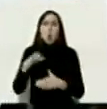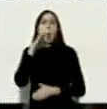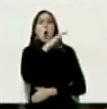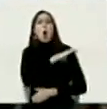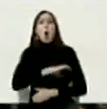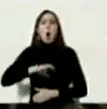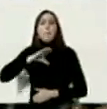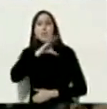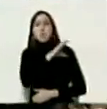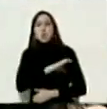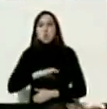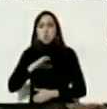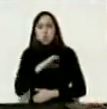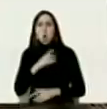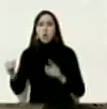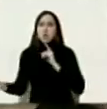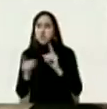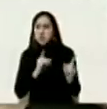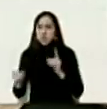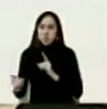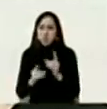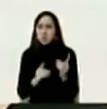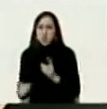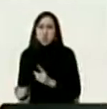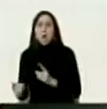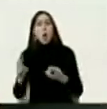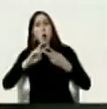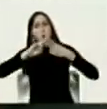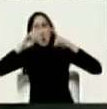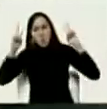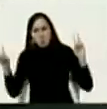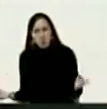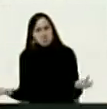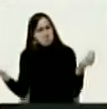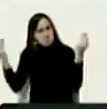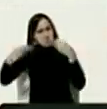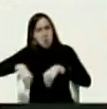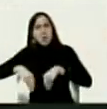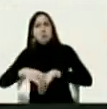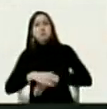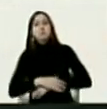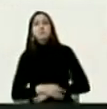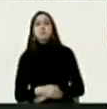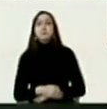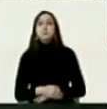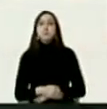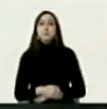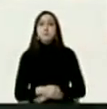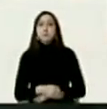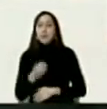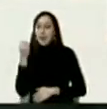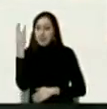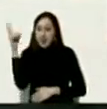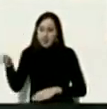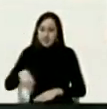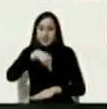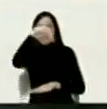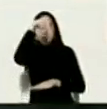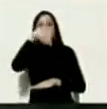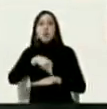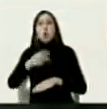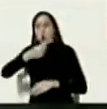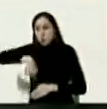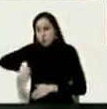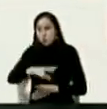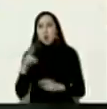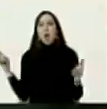de diálogo reconciliación y paz plural de la asamblea nacional que ustedes